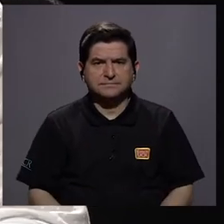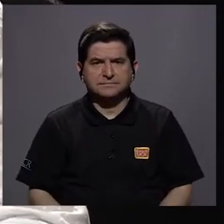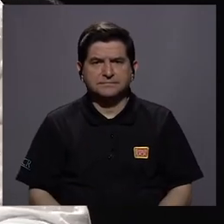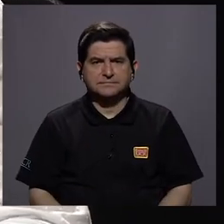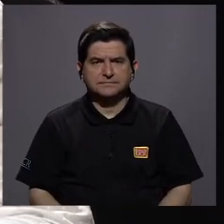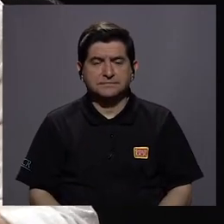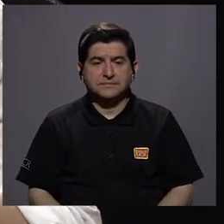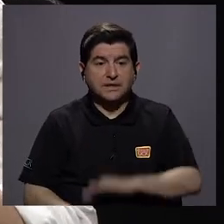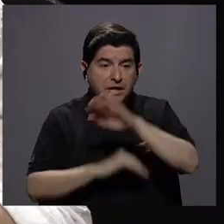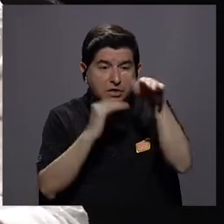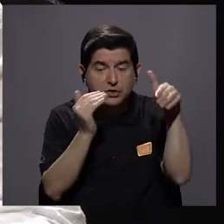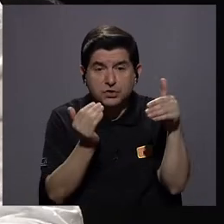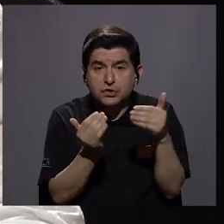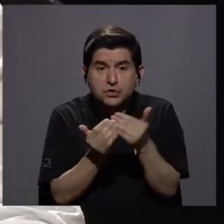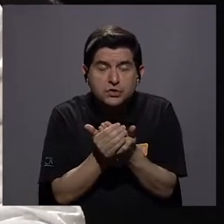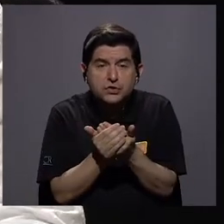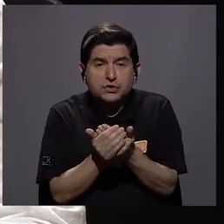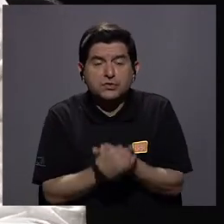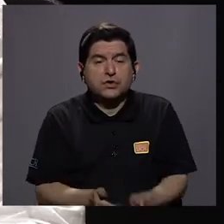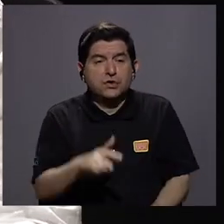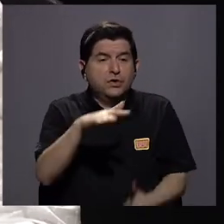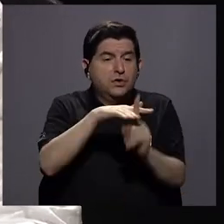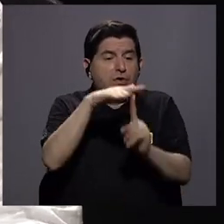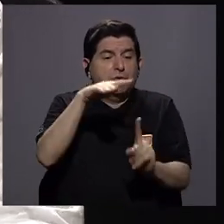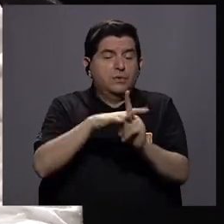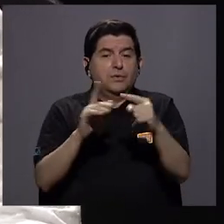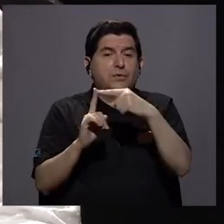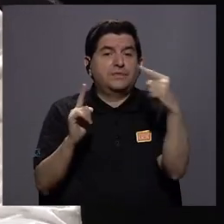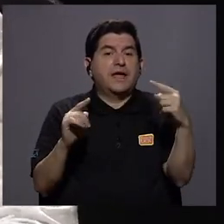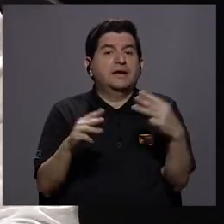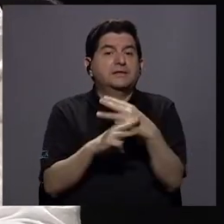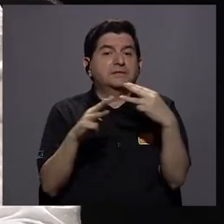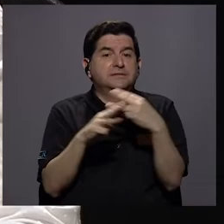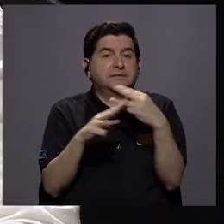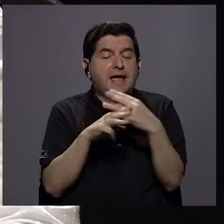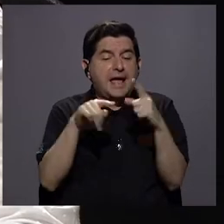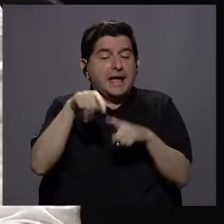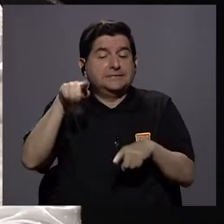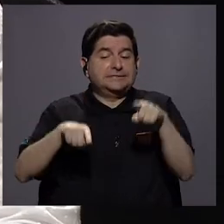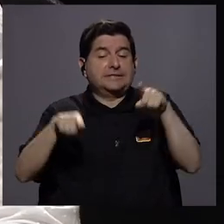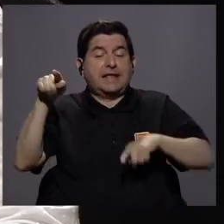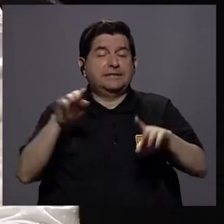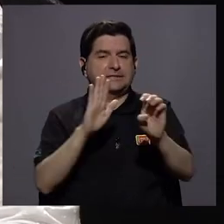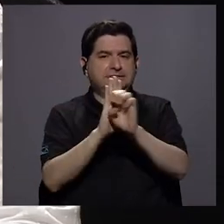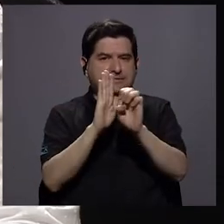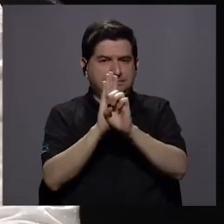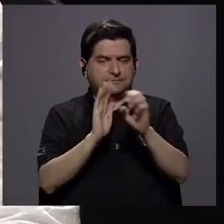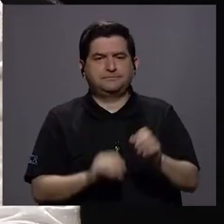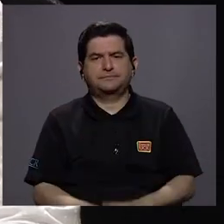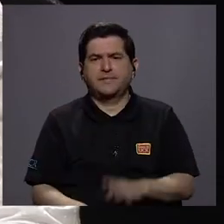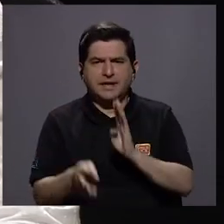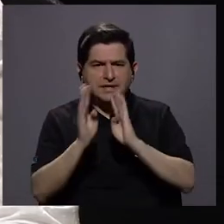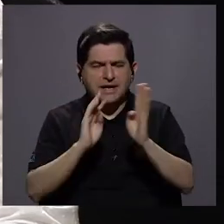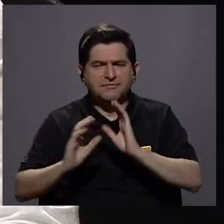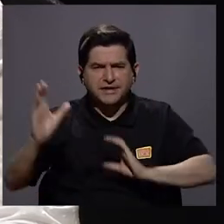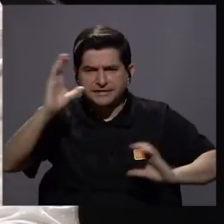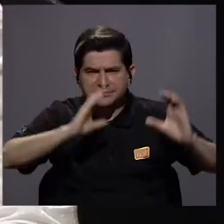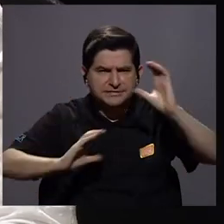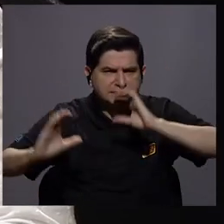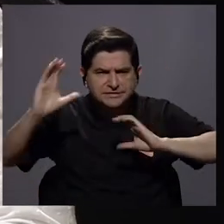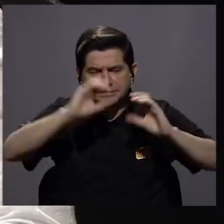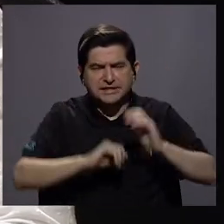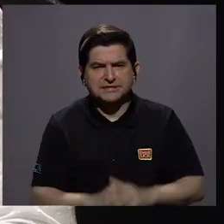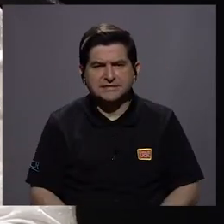todo lo que surge a partir de matemáticas, estadística, por ejemplo. Si hablamos de ciencias, tenemos